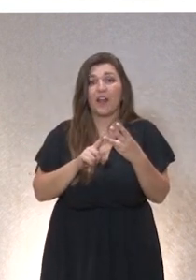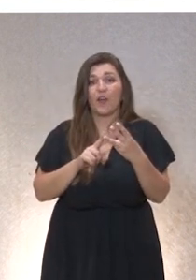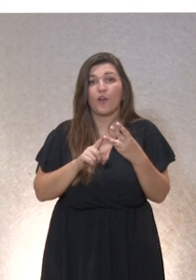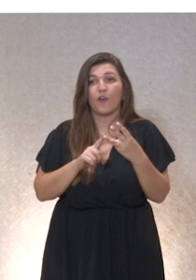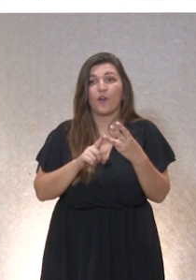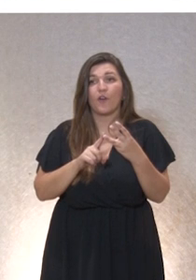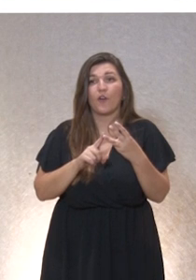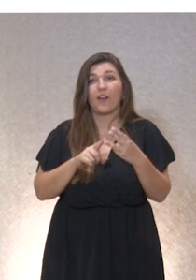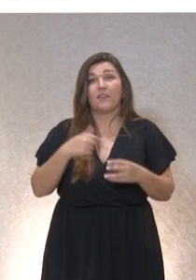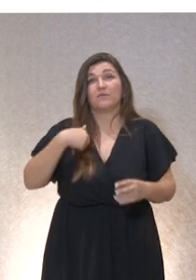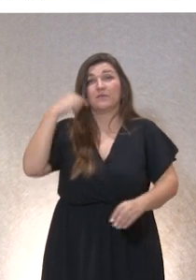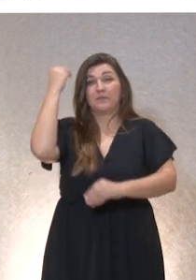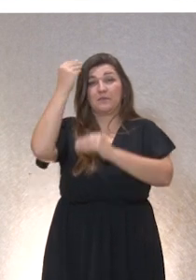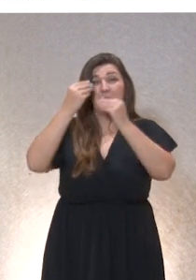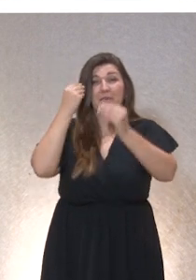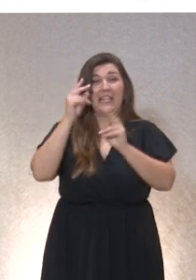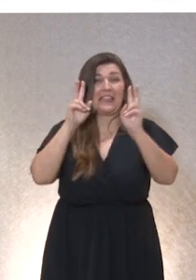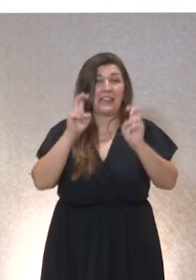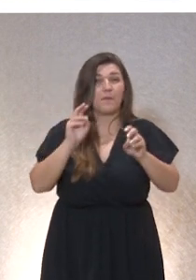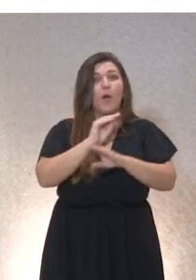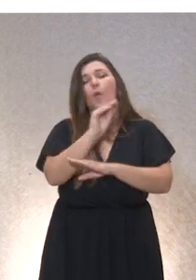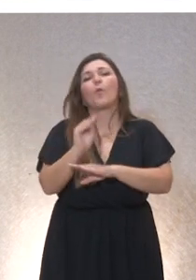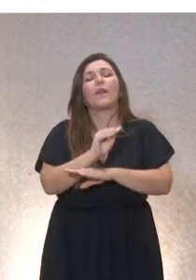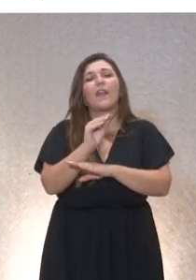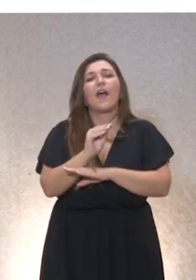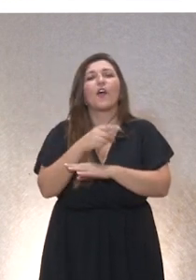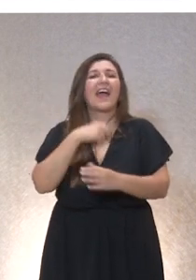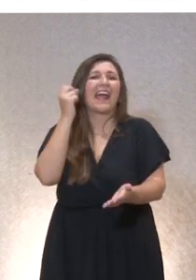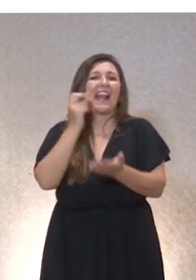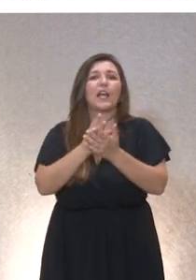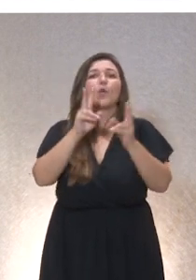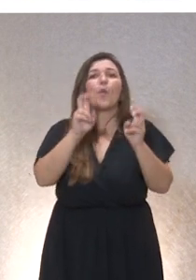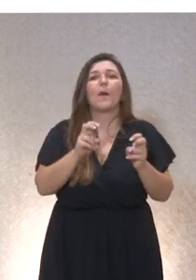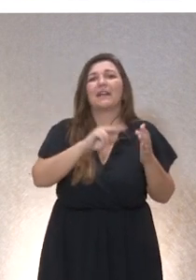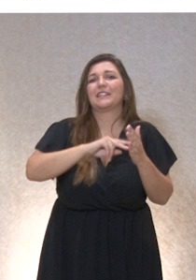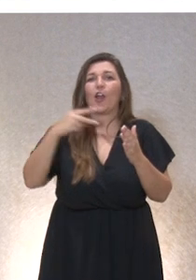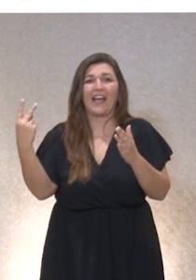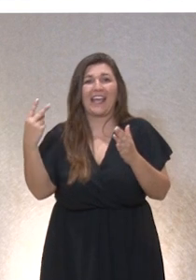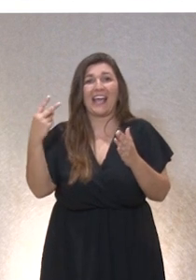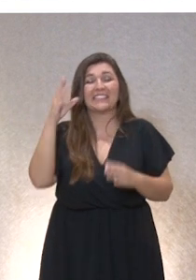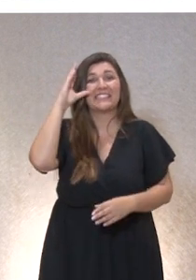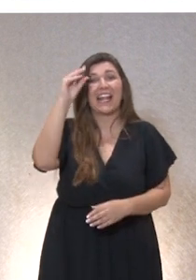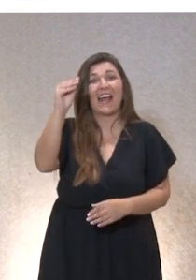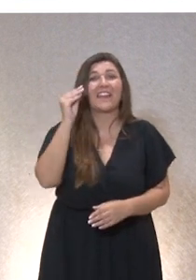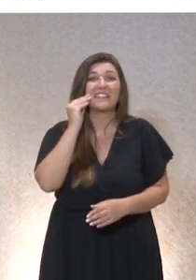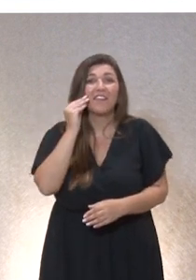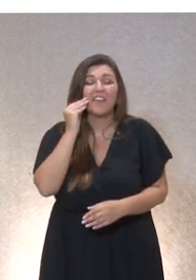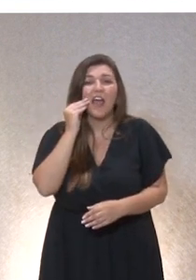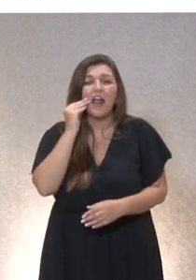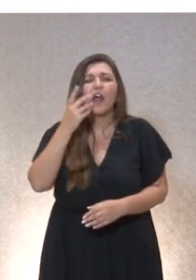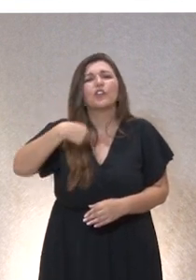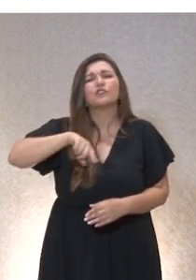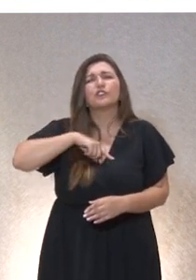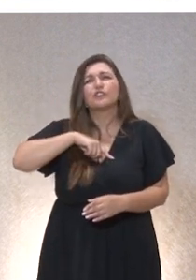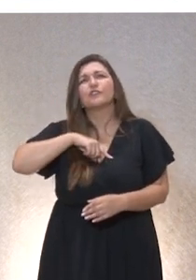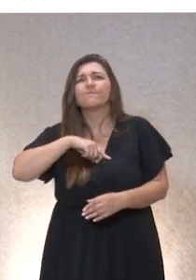reflexión sobre el cuidado ante el reto de las nuevas tecnologías y de la inteligencia artificial nos lleve a preguntarnos